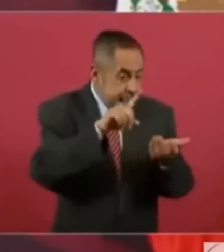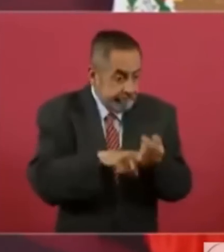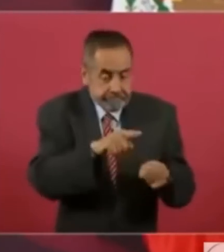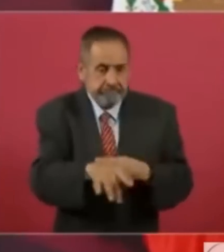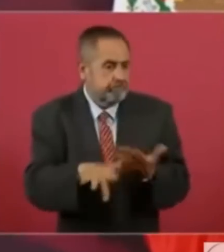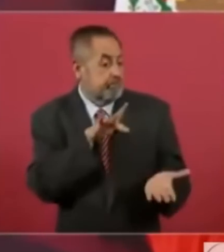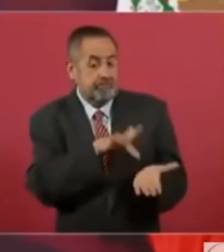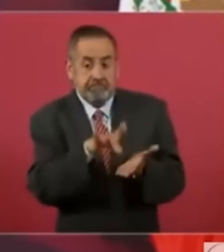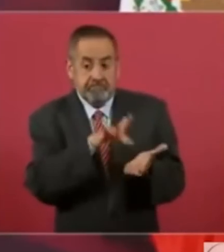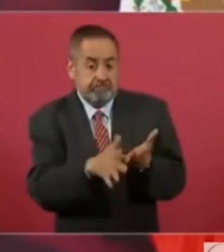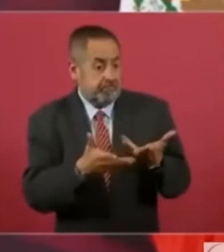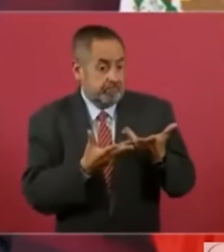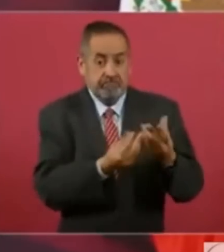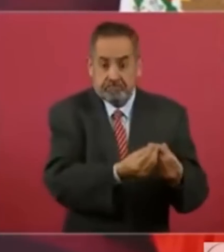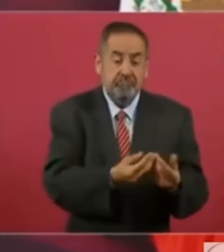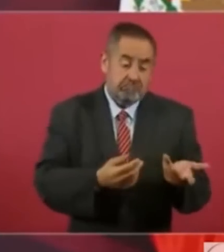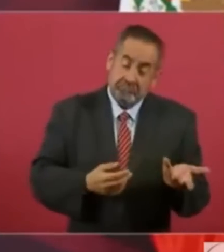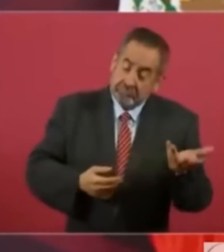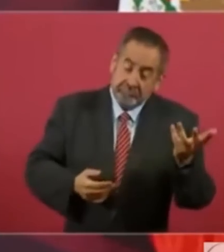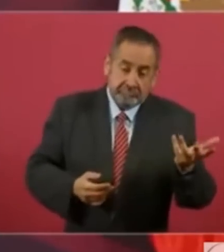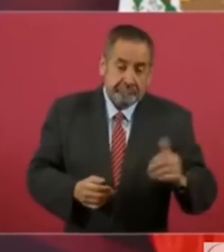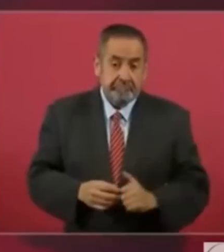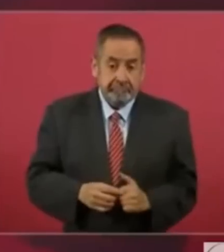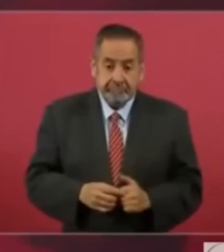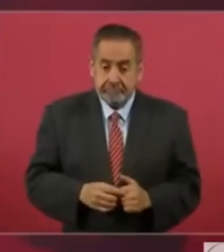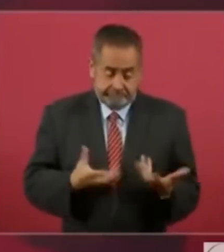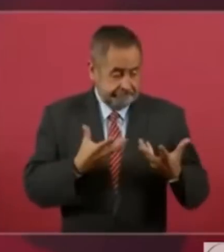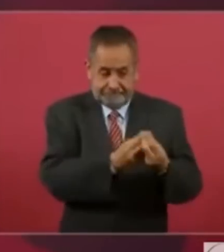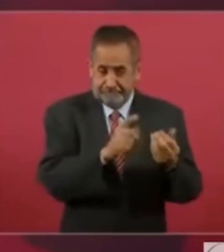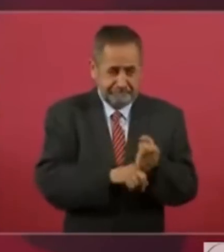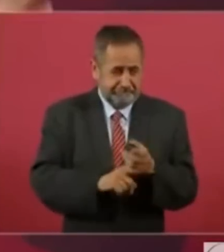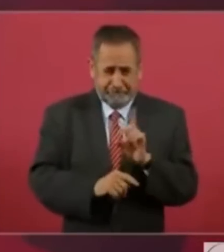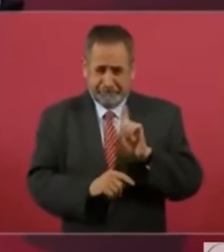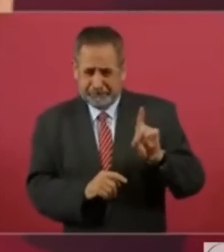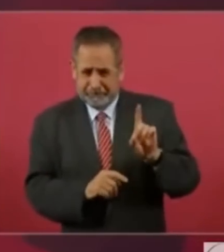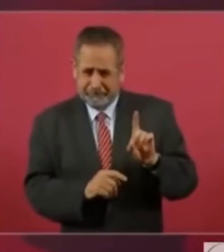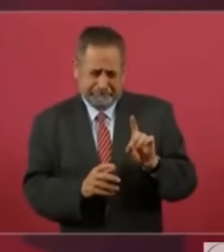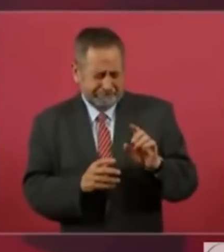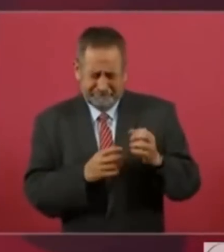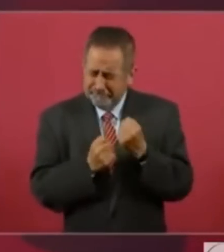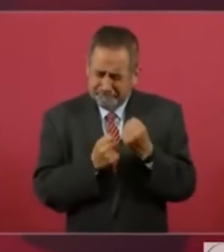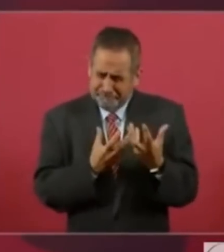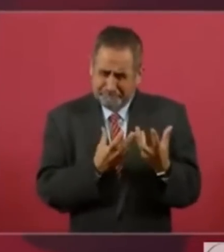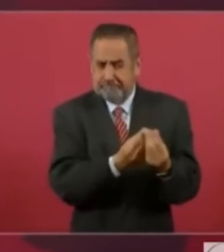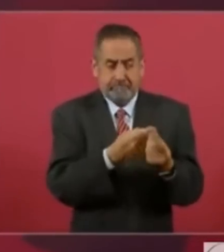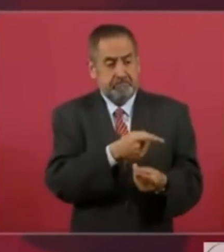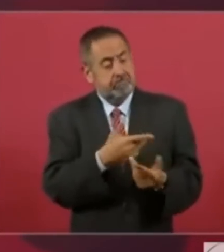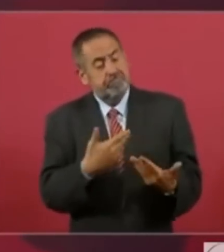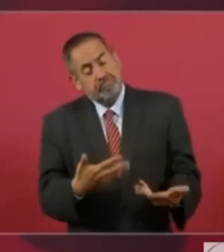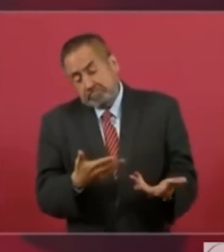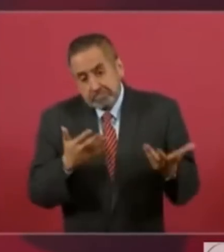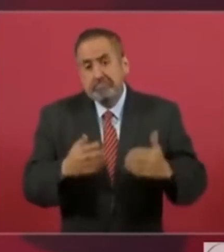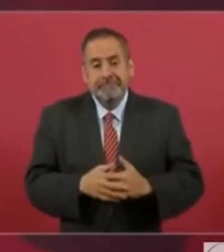son de derecha pero son de izquierda, es muy